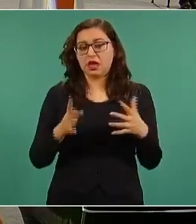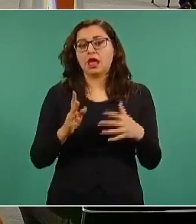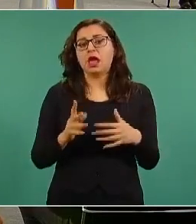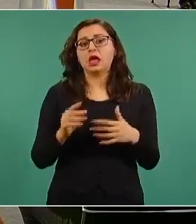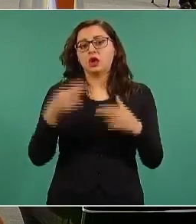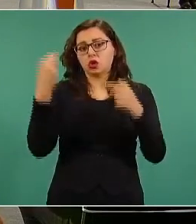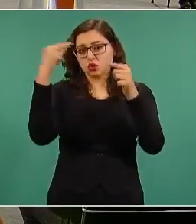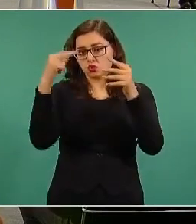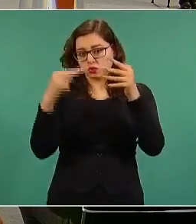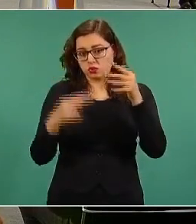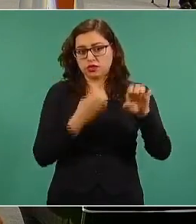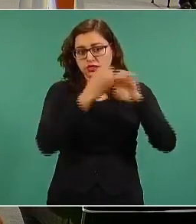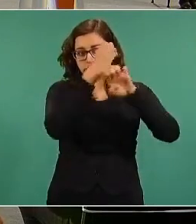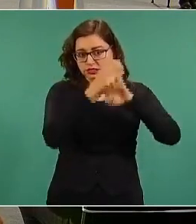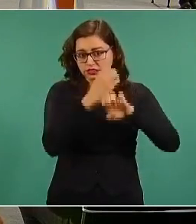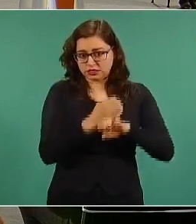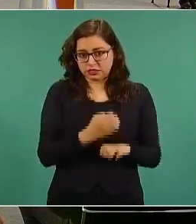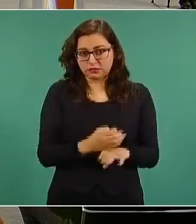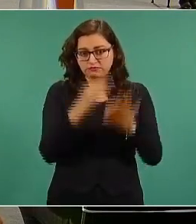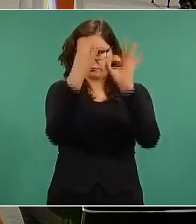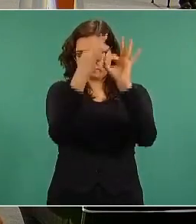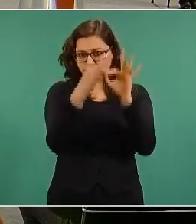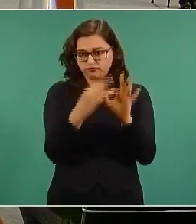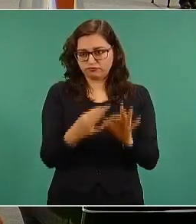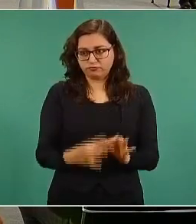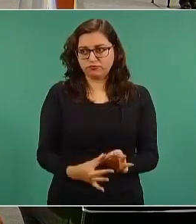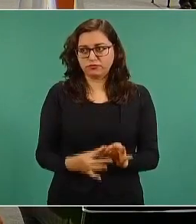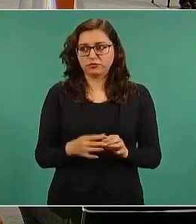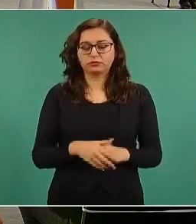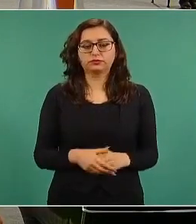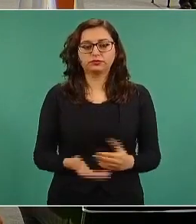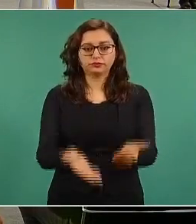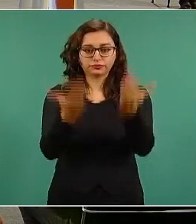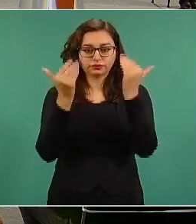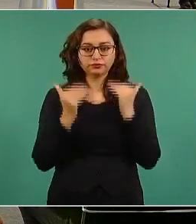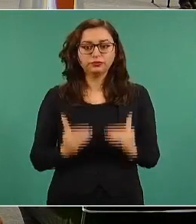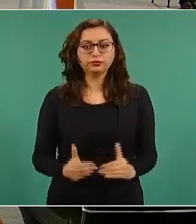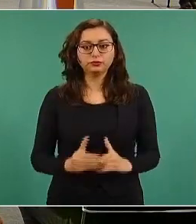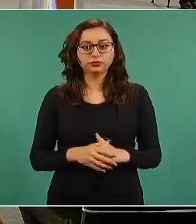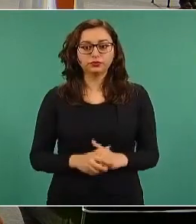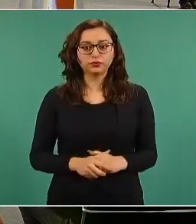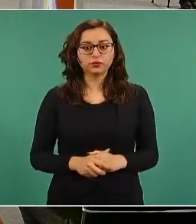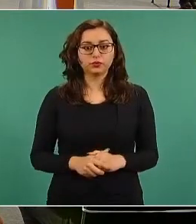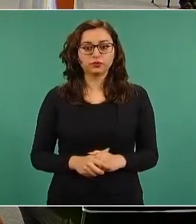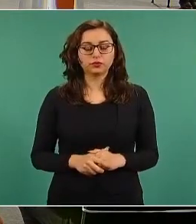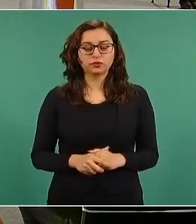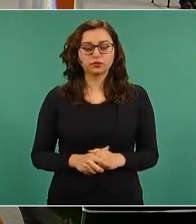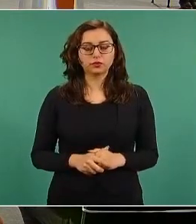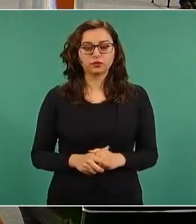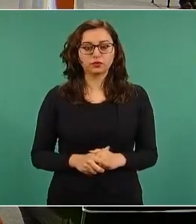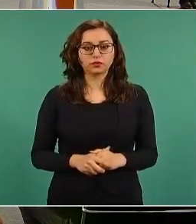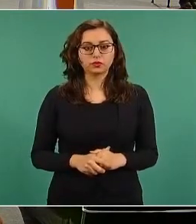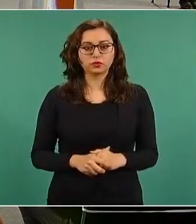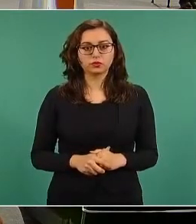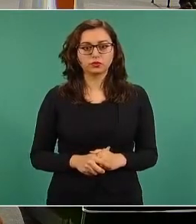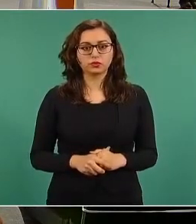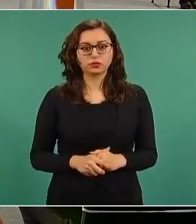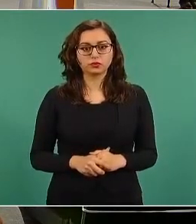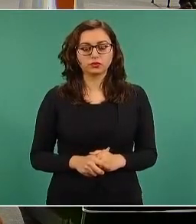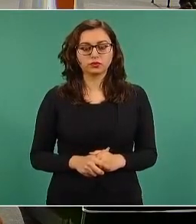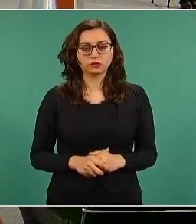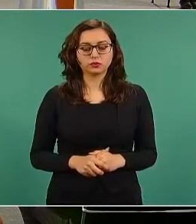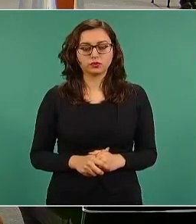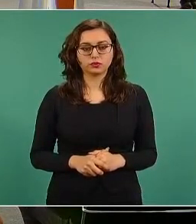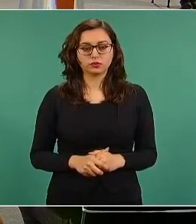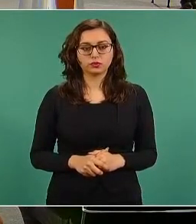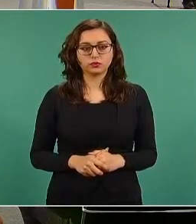explicar. Adelante, por favor. Este es el planeo ya de la parte